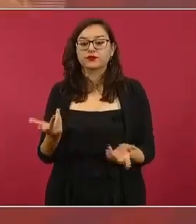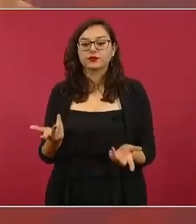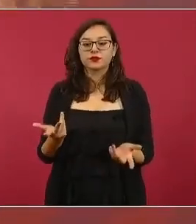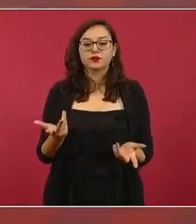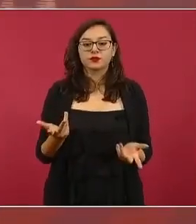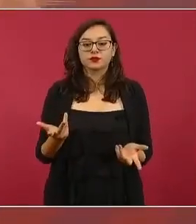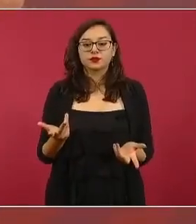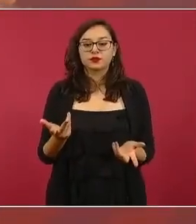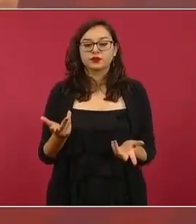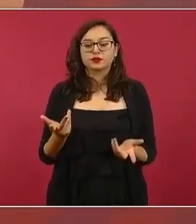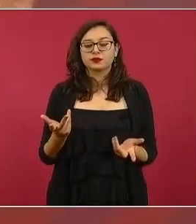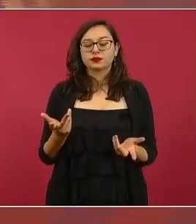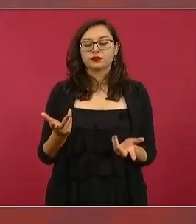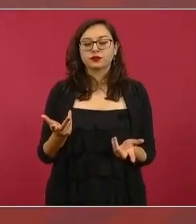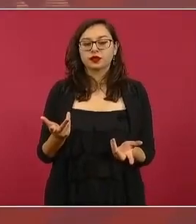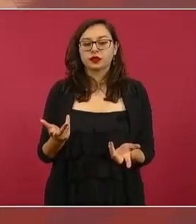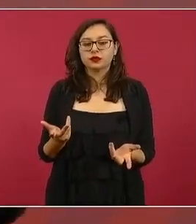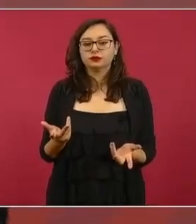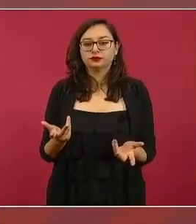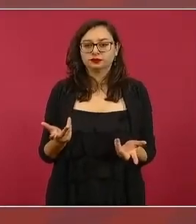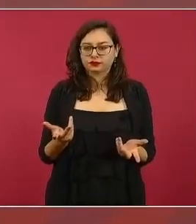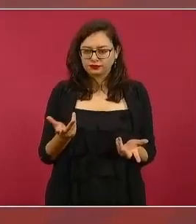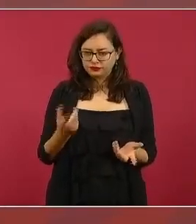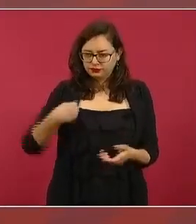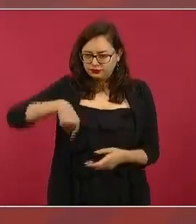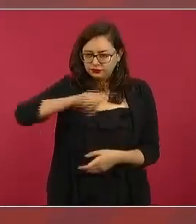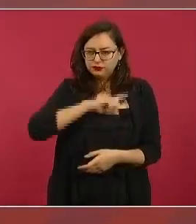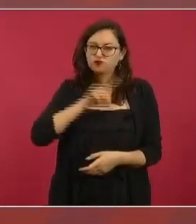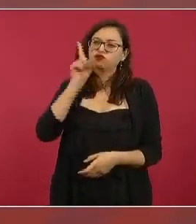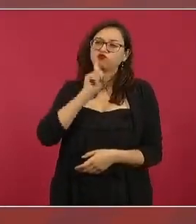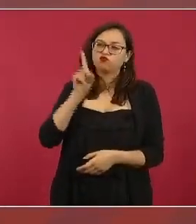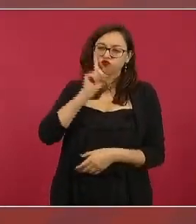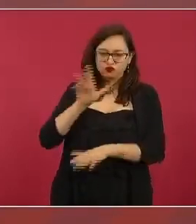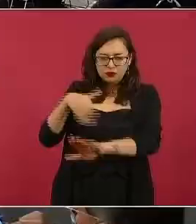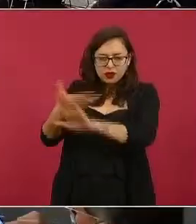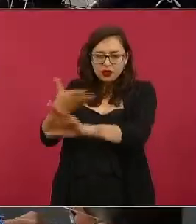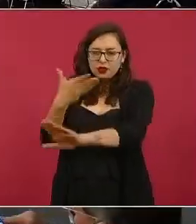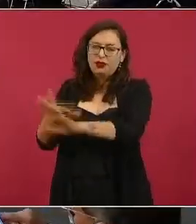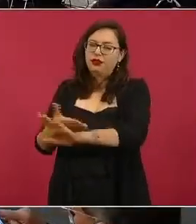ubicarnos situarnos como que estamos en contra de las mujeres pues no